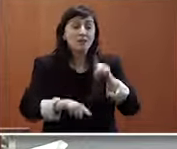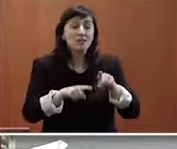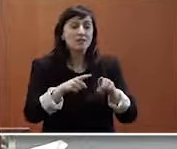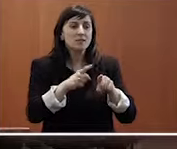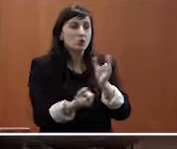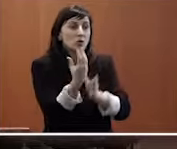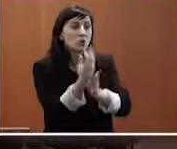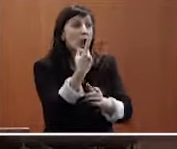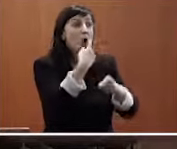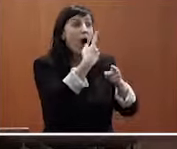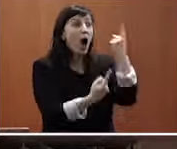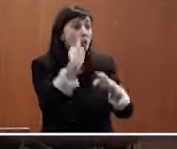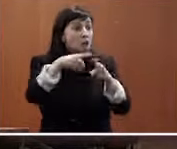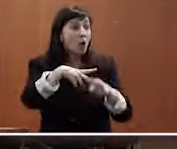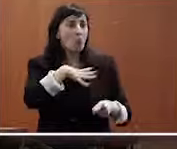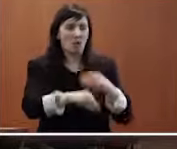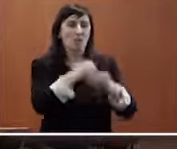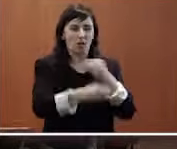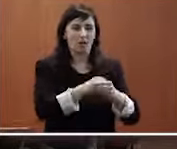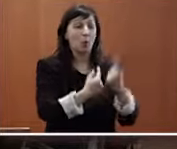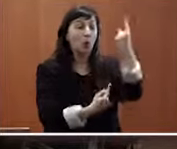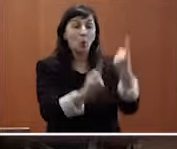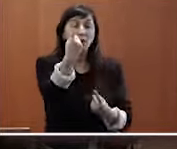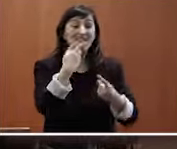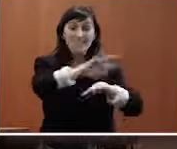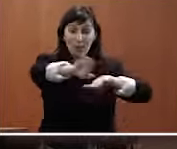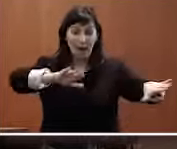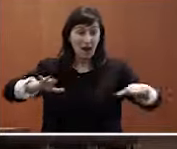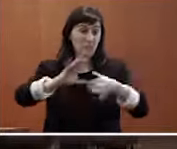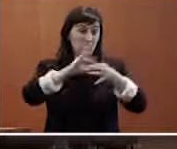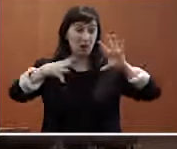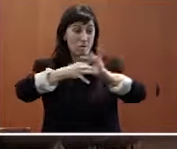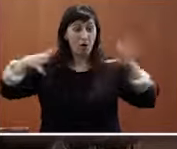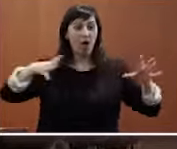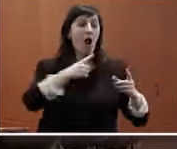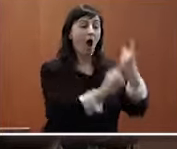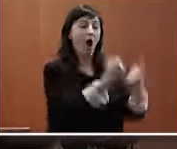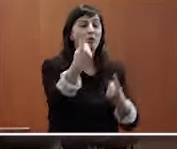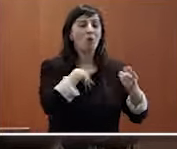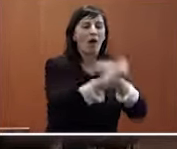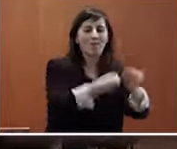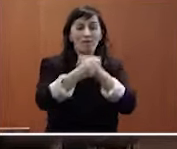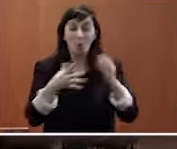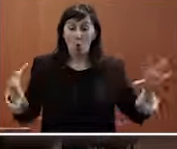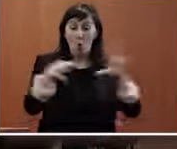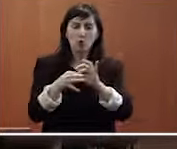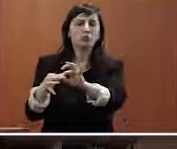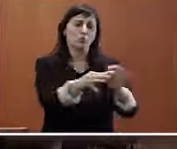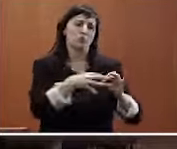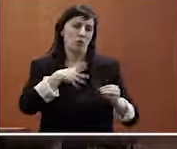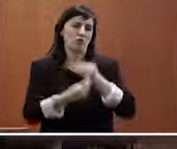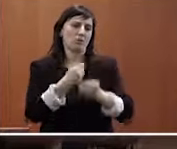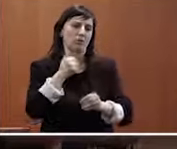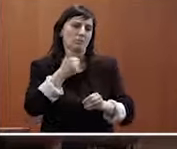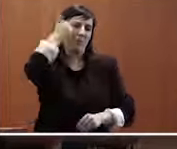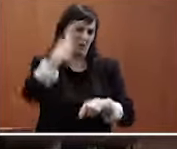algunas pero en colaboración de la mano de outros podemos hacer todos muchas más entre ellas la propia Fundación ONCE pues